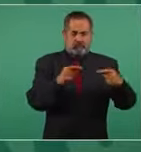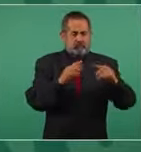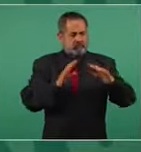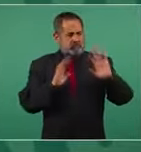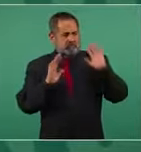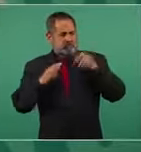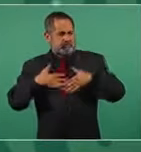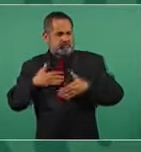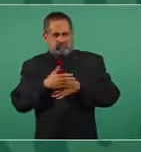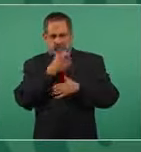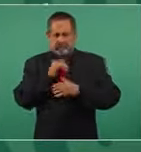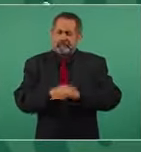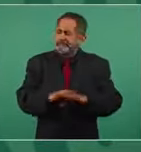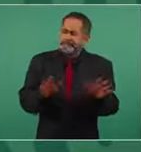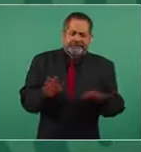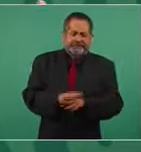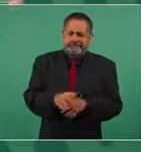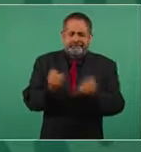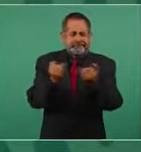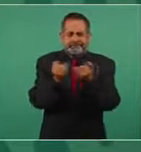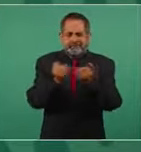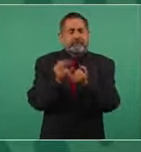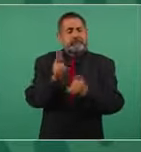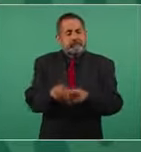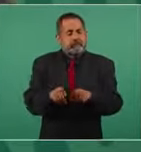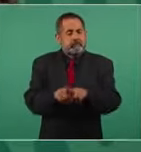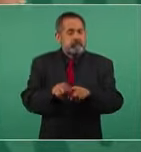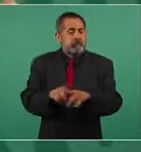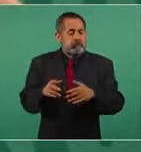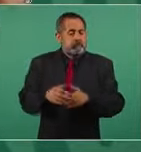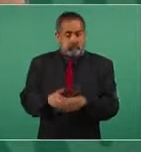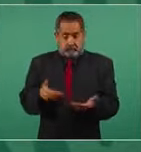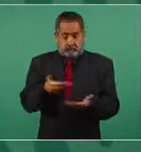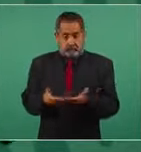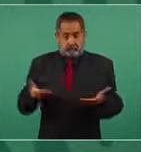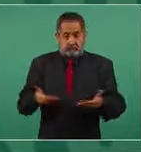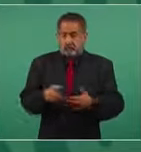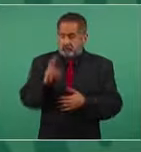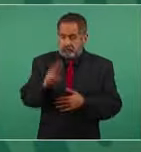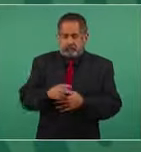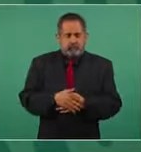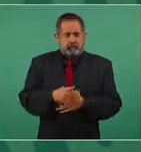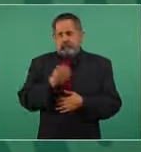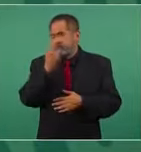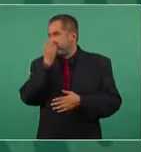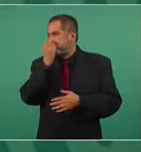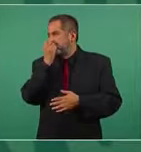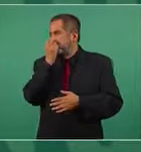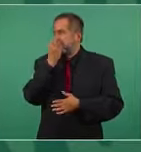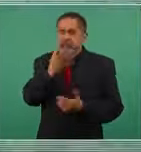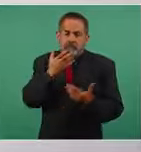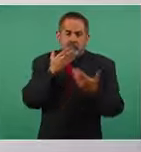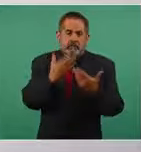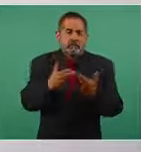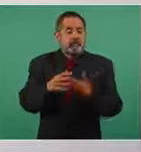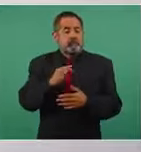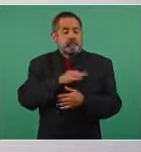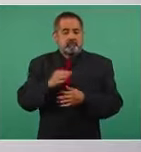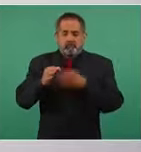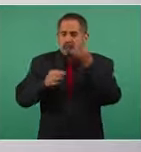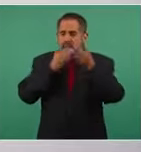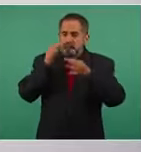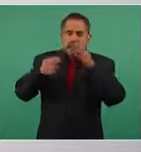es lo mismo tenemos ahora y es una dicha enorme la posibilidad de